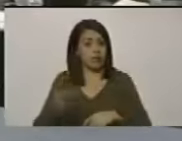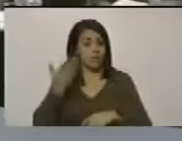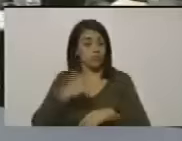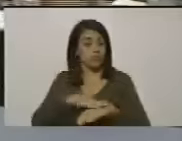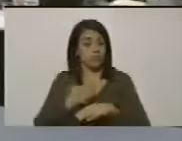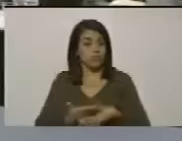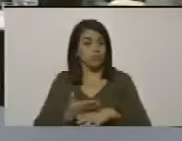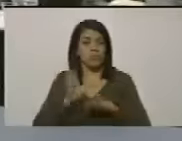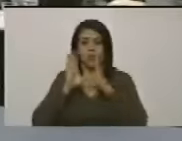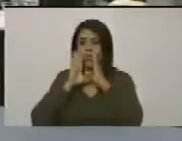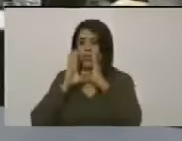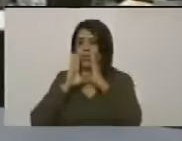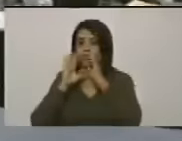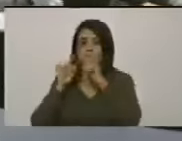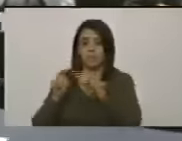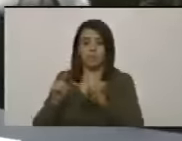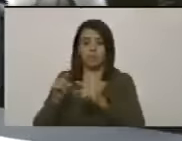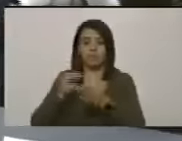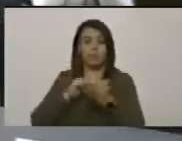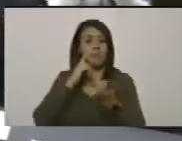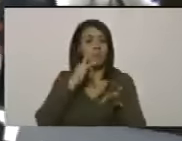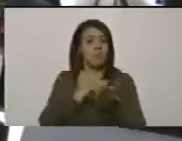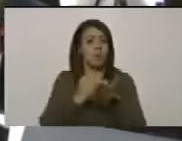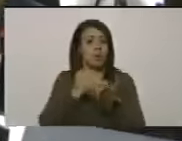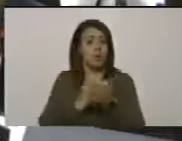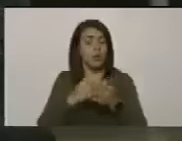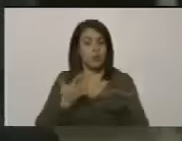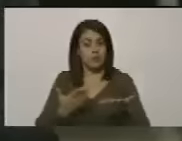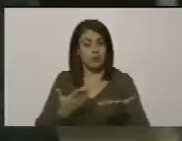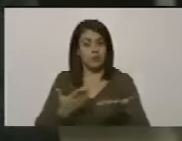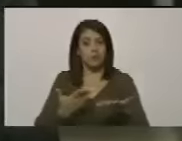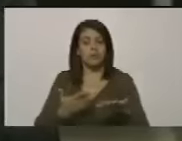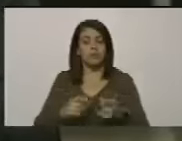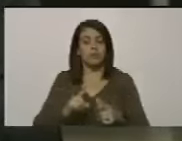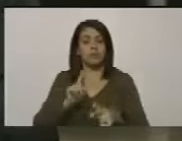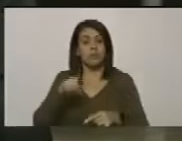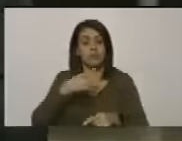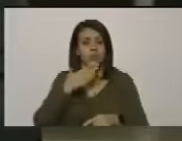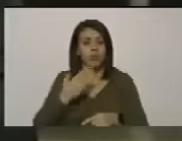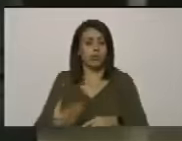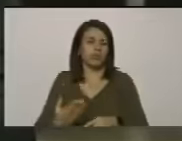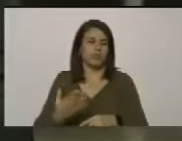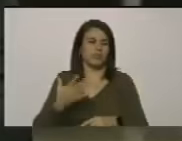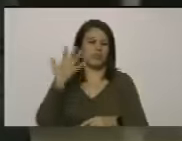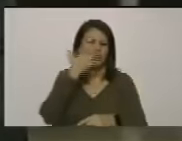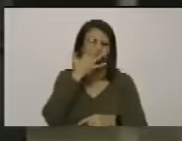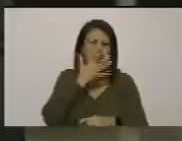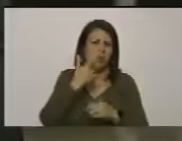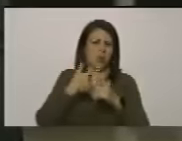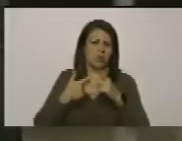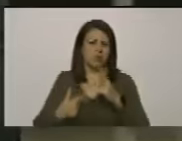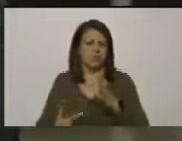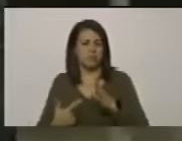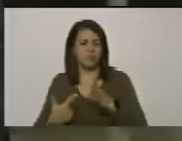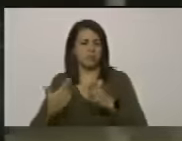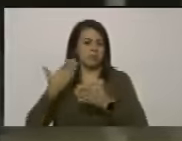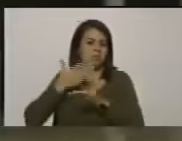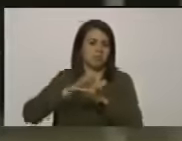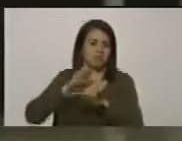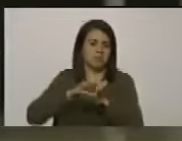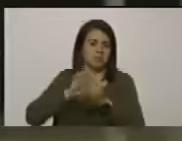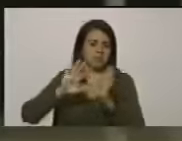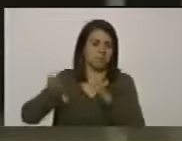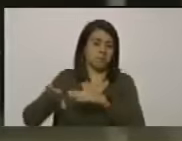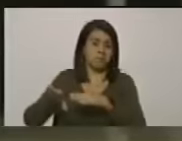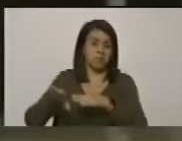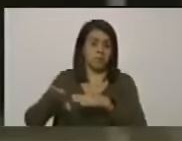a confesión de parte relevo de prueba entonces la posición no puede ser ambivalente aquí se viene